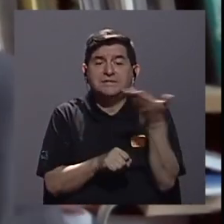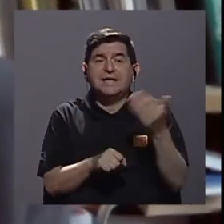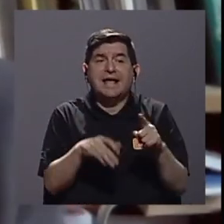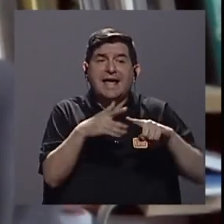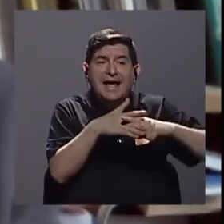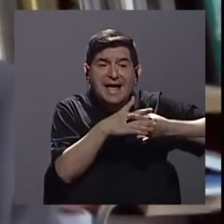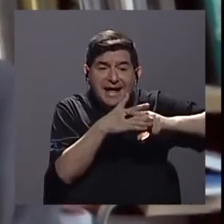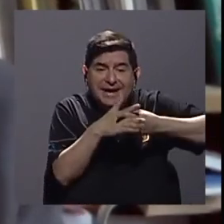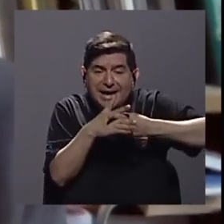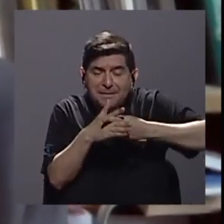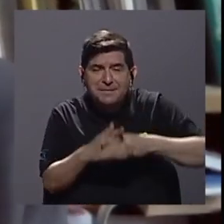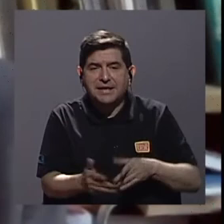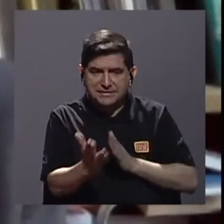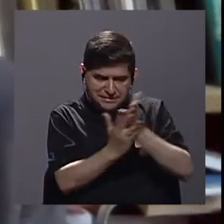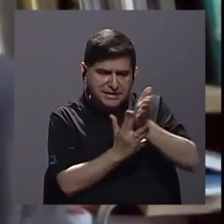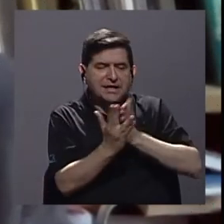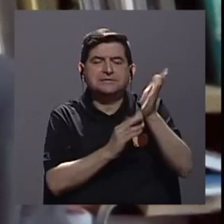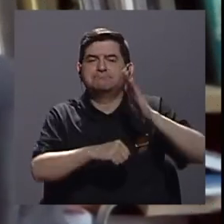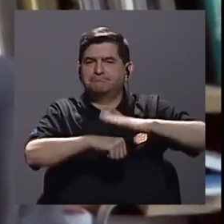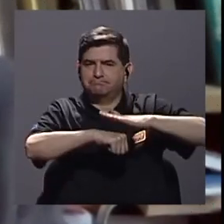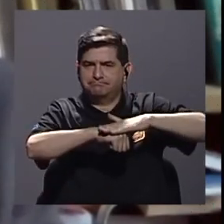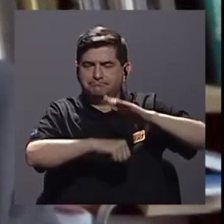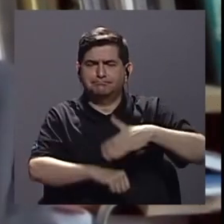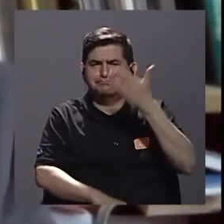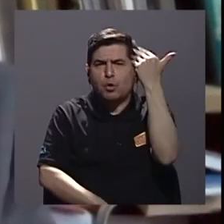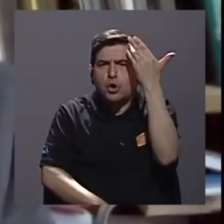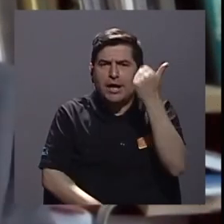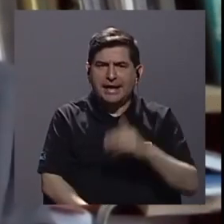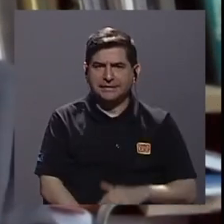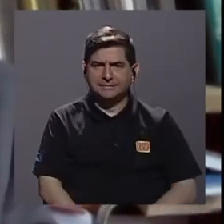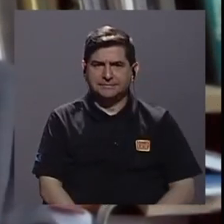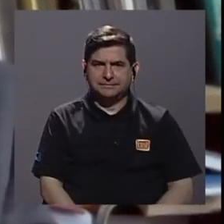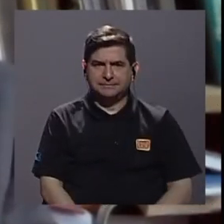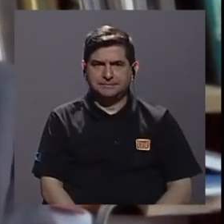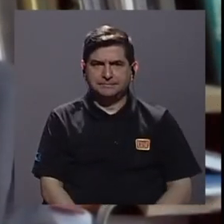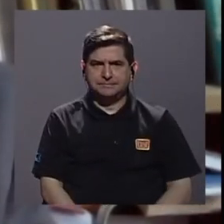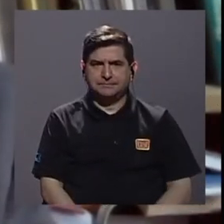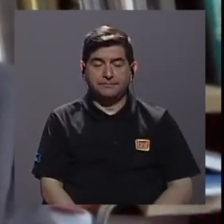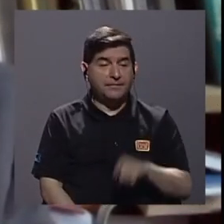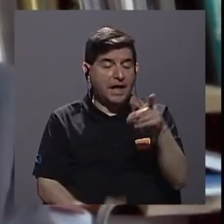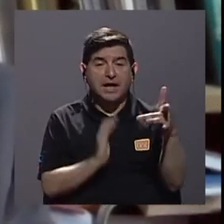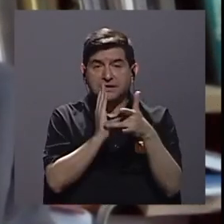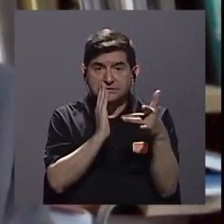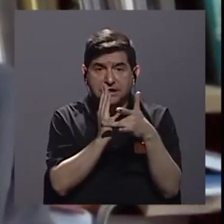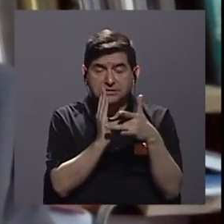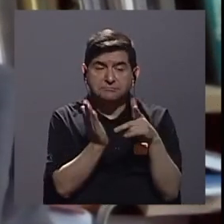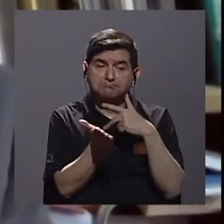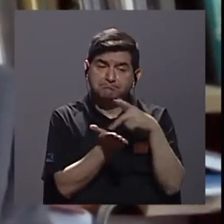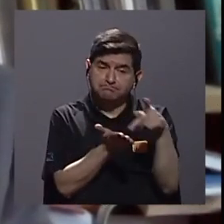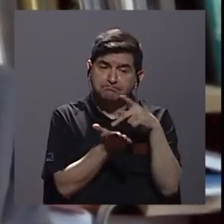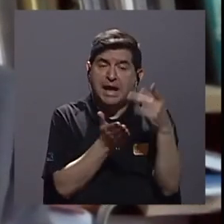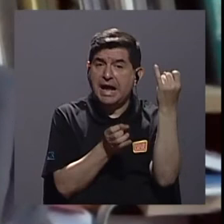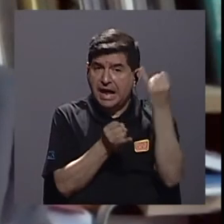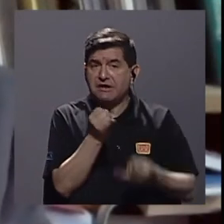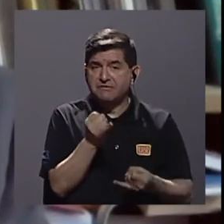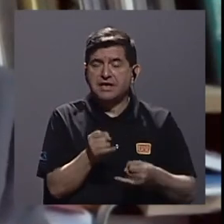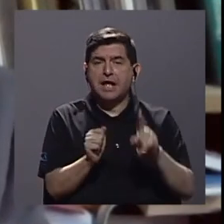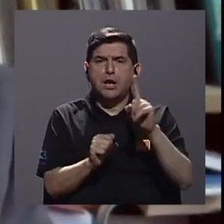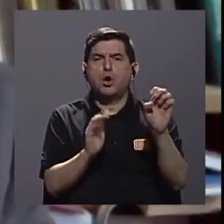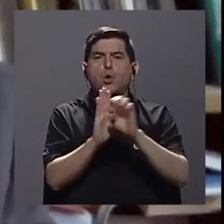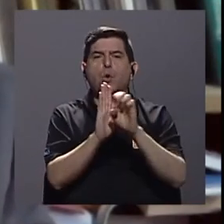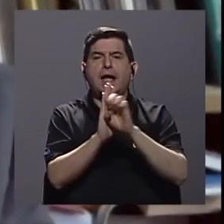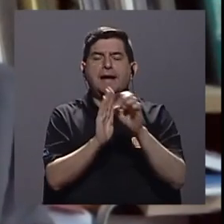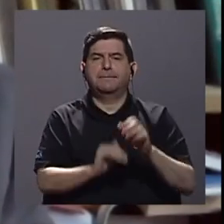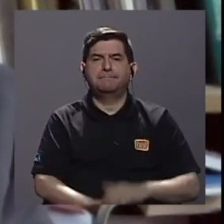herramientas para hacerlas accesibles ¿por qué? porque esas tecnologías pagan al final le voy a poner un